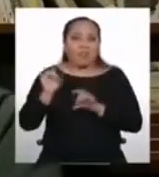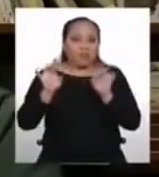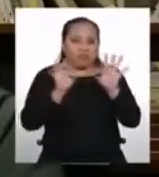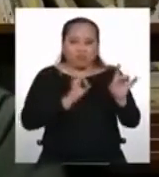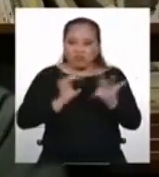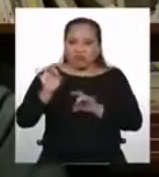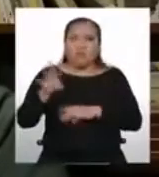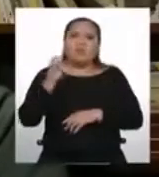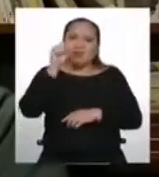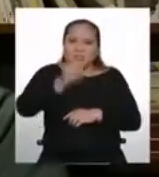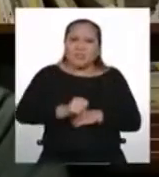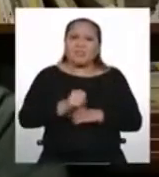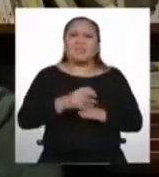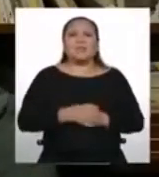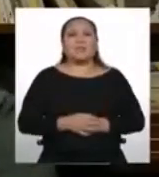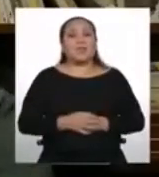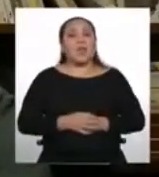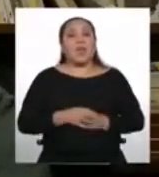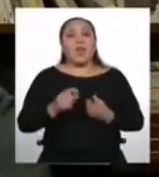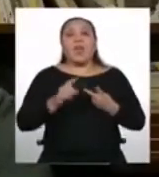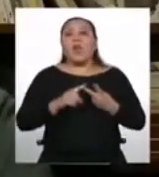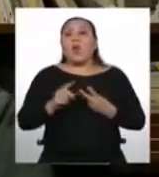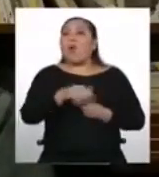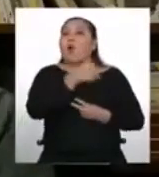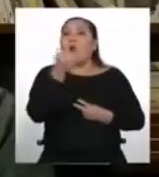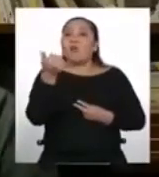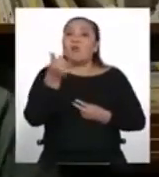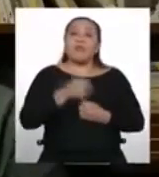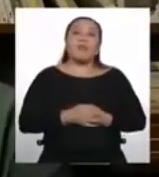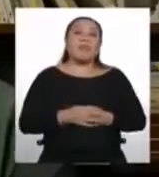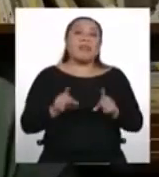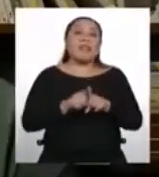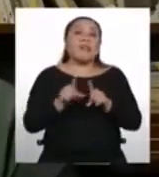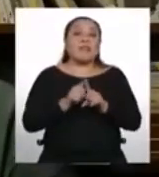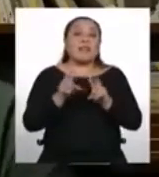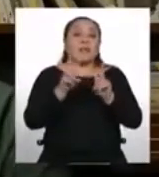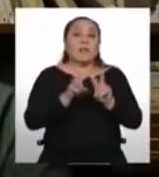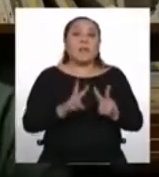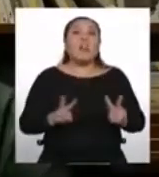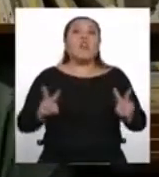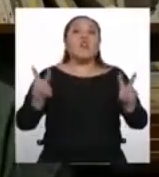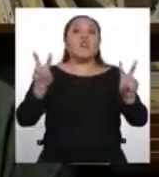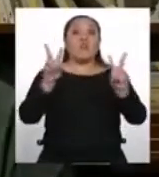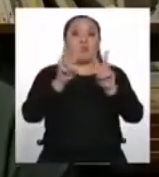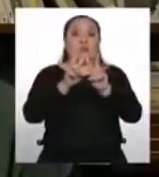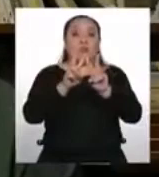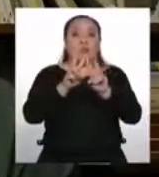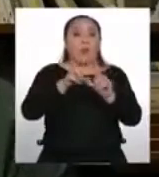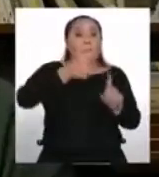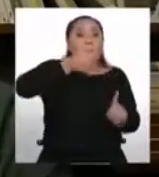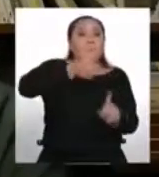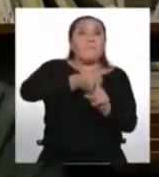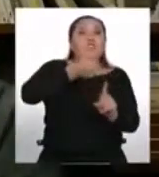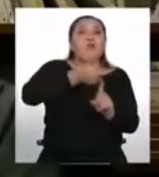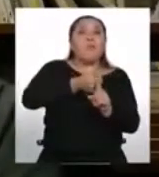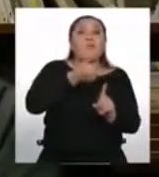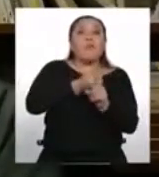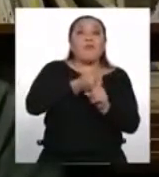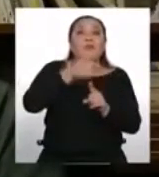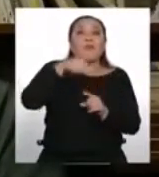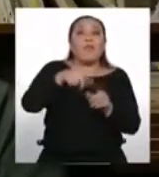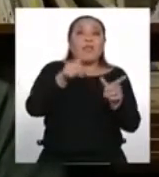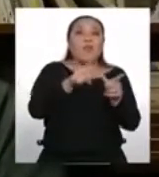es que hay también un valor en el patrimonio cultural. Cada lengua es en sí misma